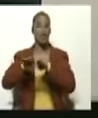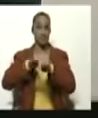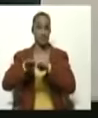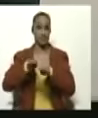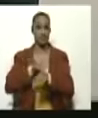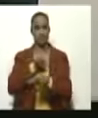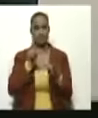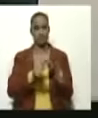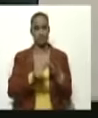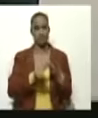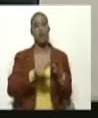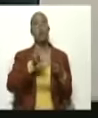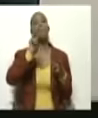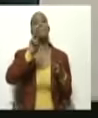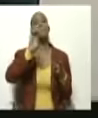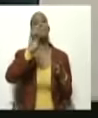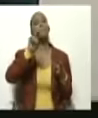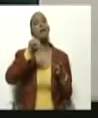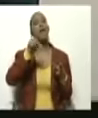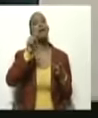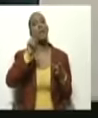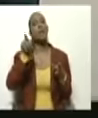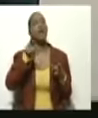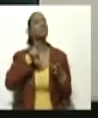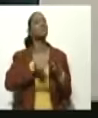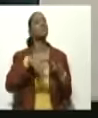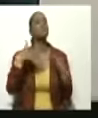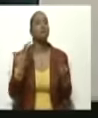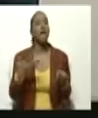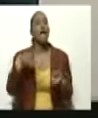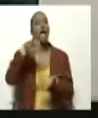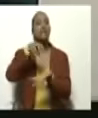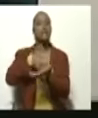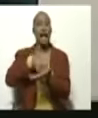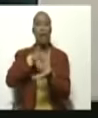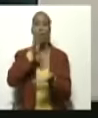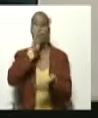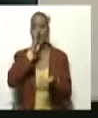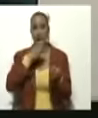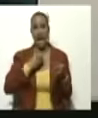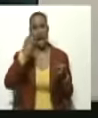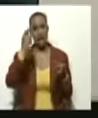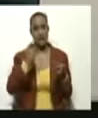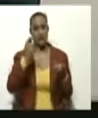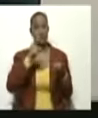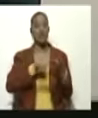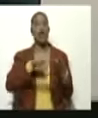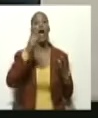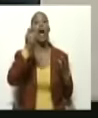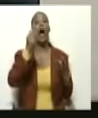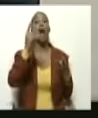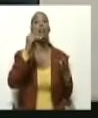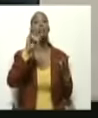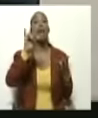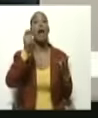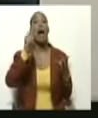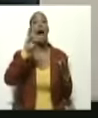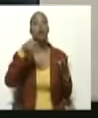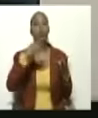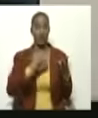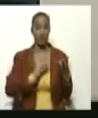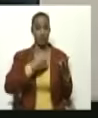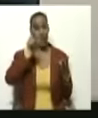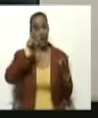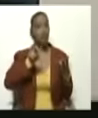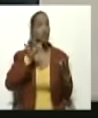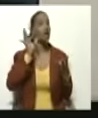Abreu, alcalde del municipio Roja, Estado Varina. Adriana Azuaje, alcalde del municipio